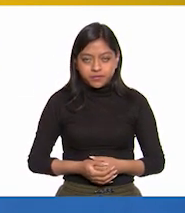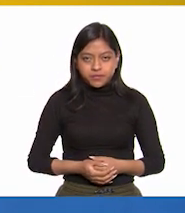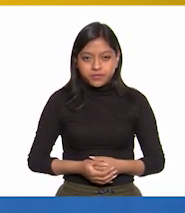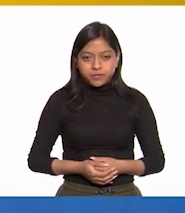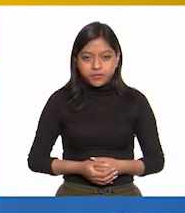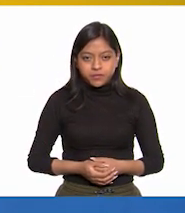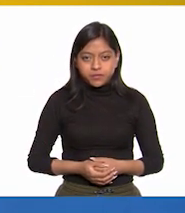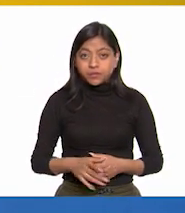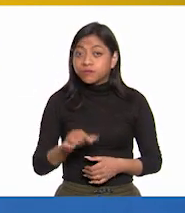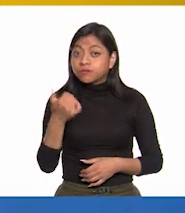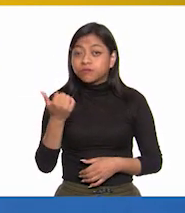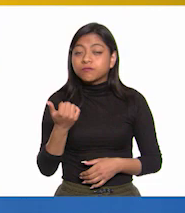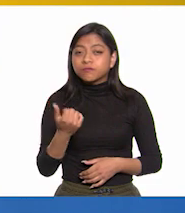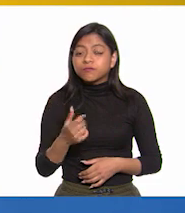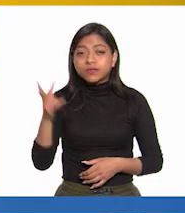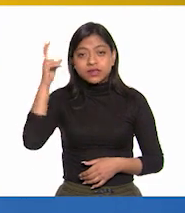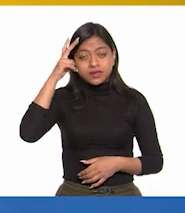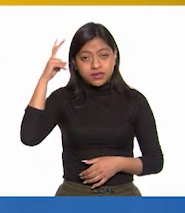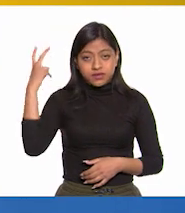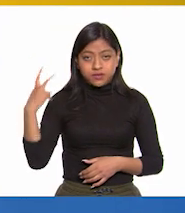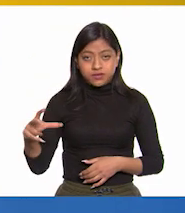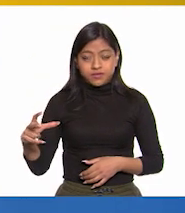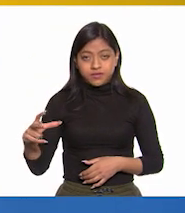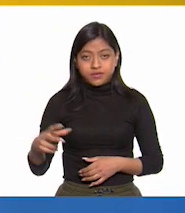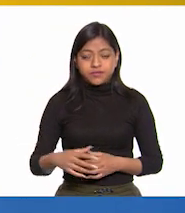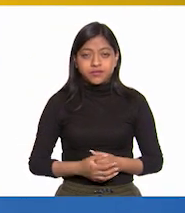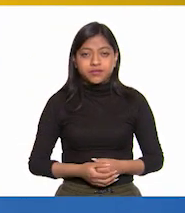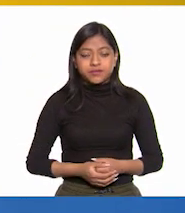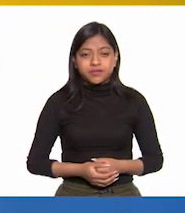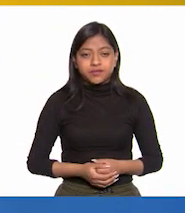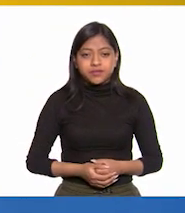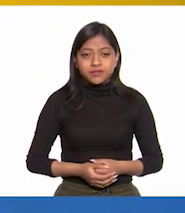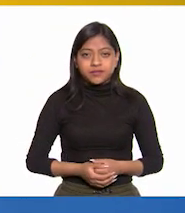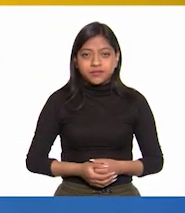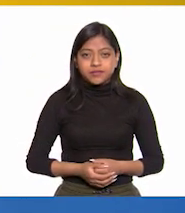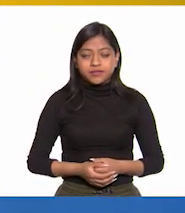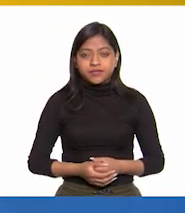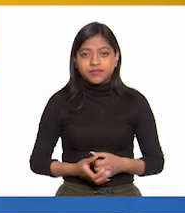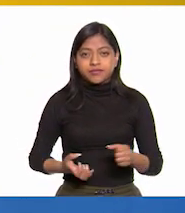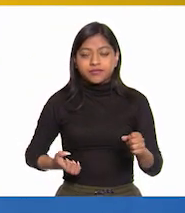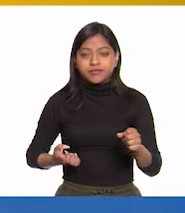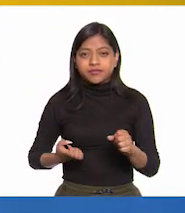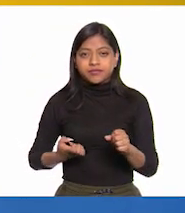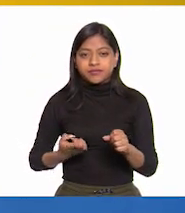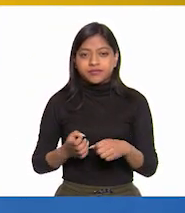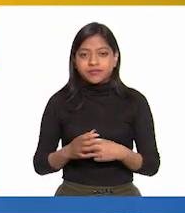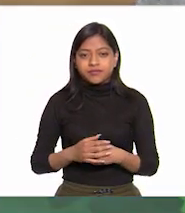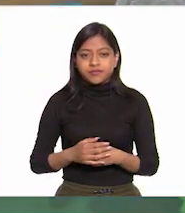¿Cuál más dijimos? Hidalgo. Hidalgo. Aquí está. Y el Estado de México.